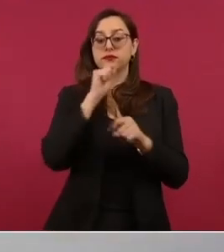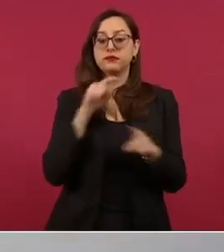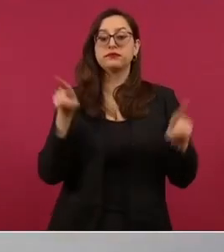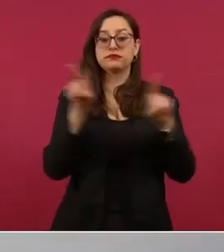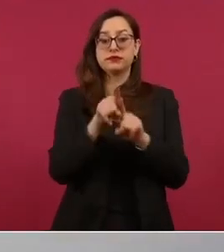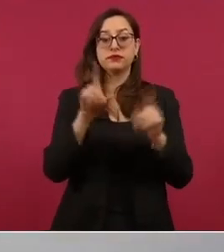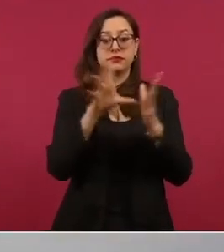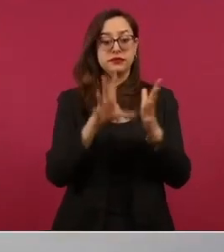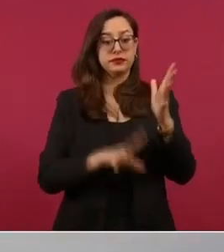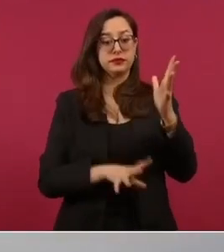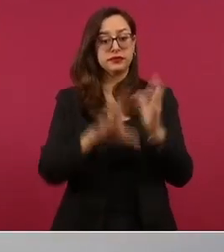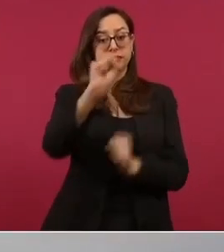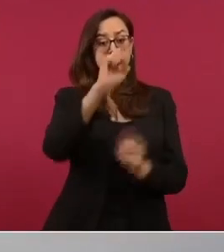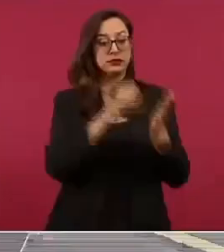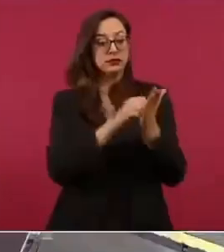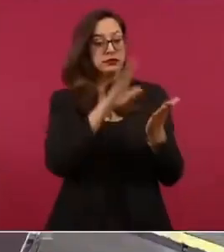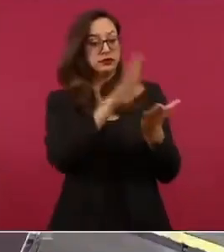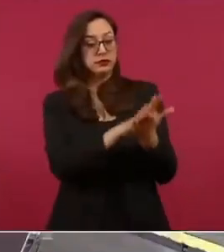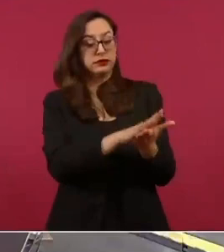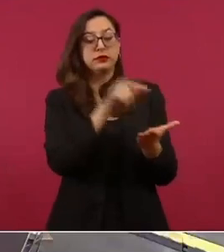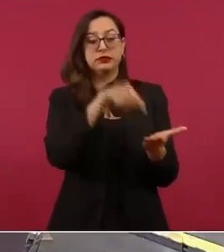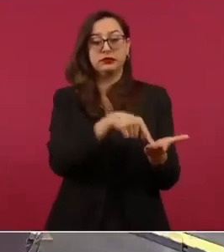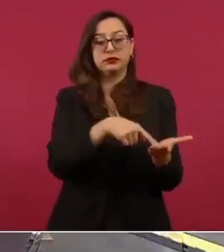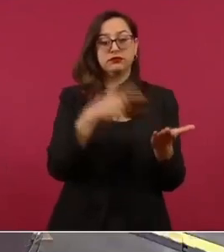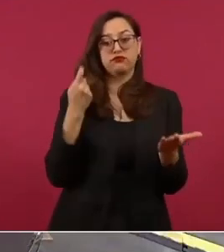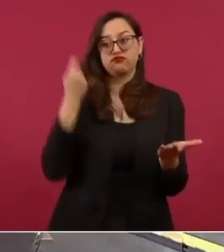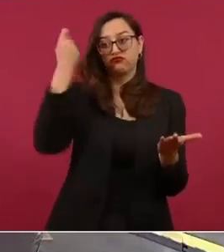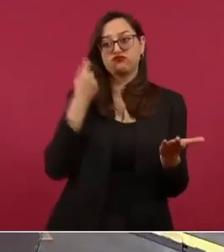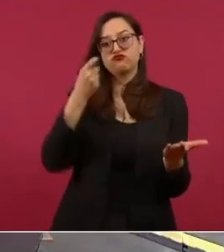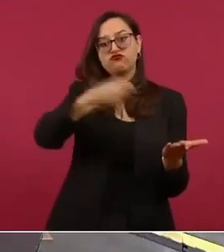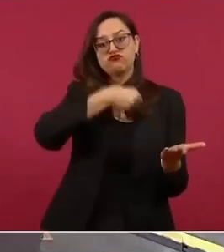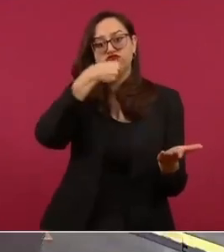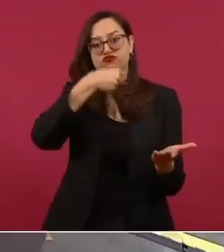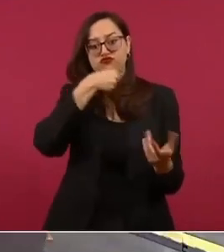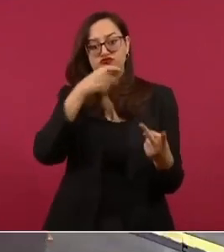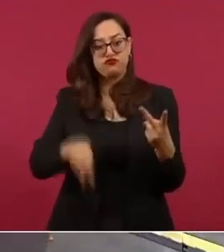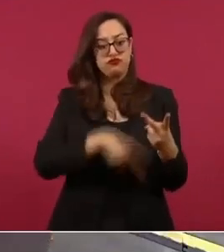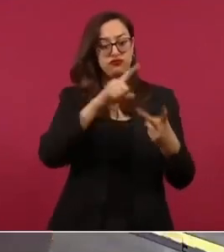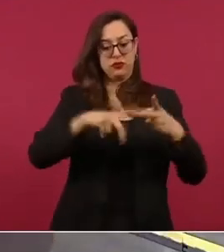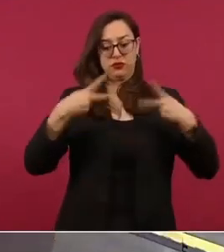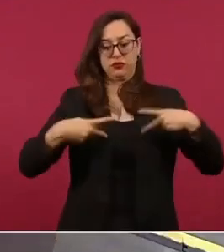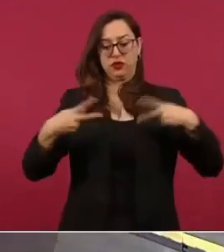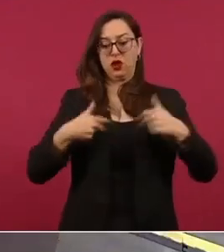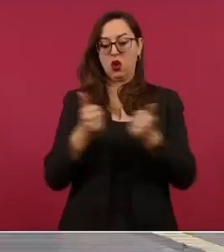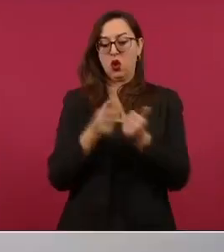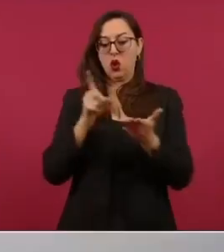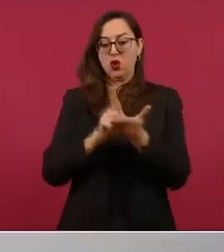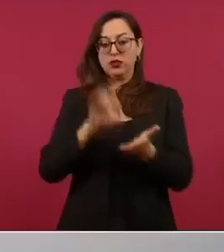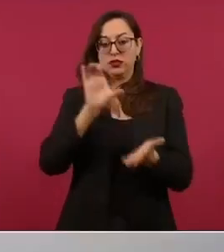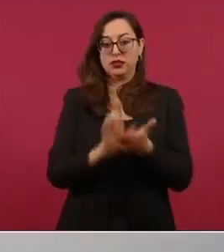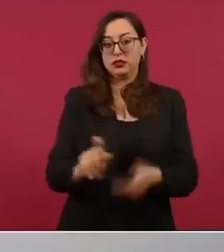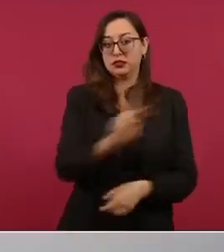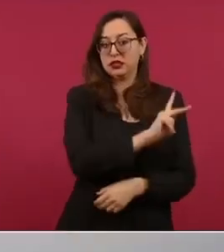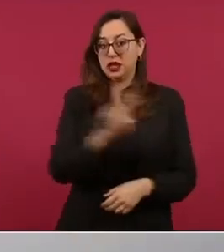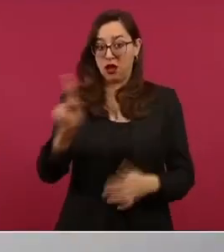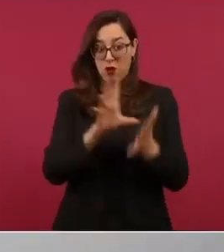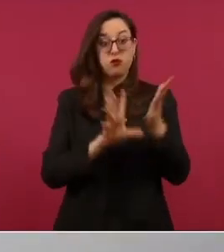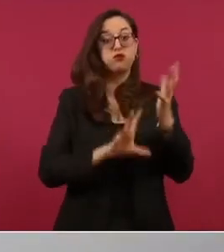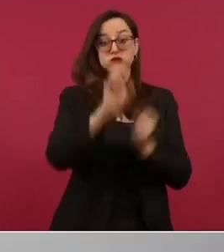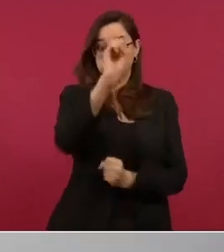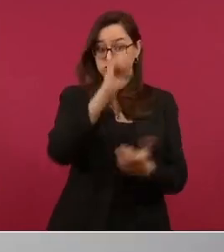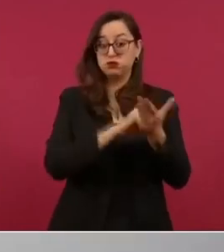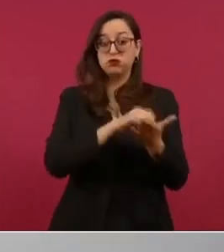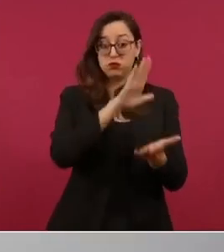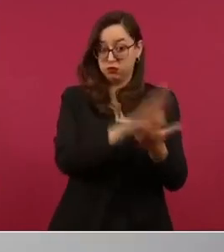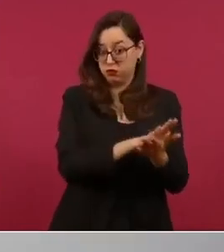constitucional la pensión para los adultos mayores el apoyo universal a personas con discapacidad y el otorgamiento